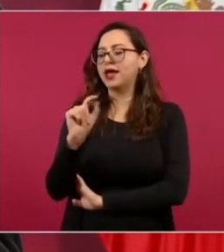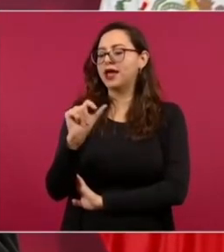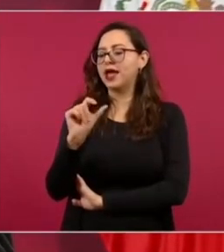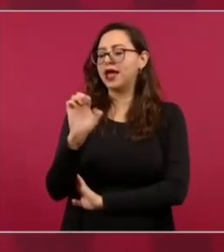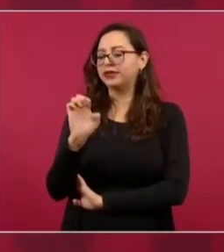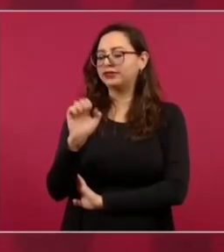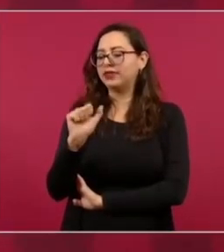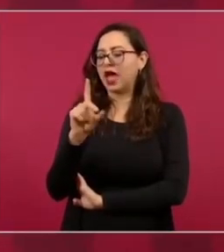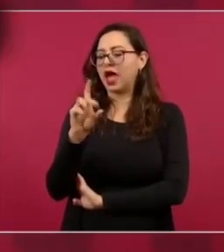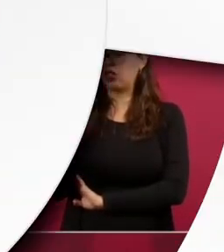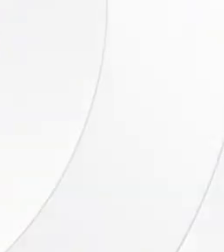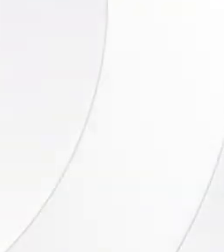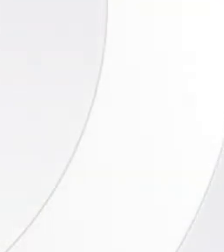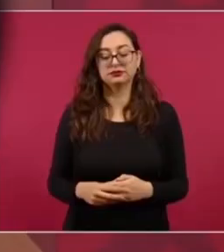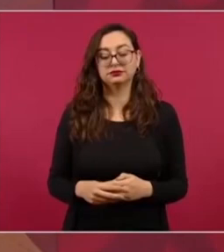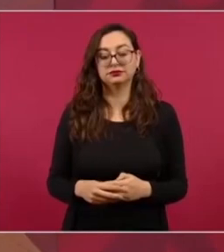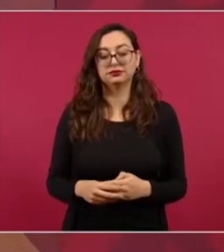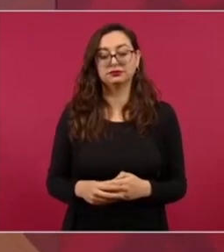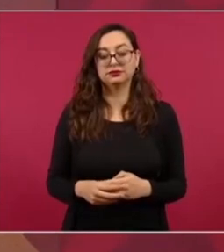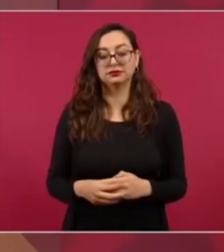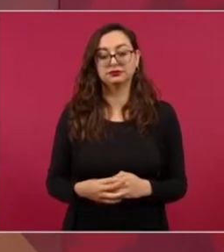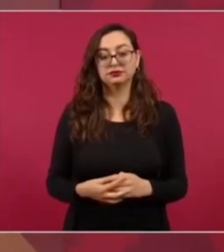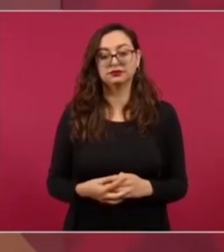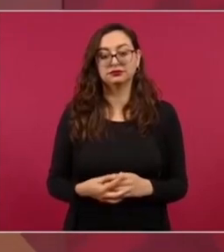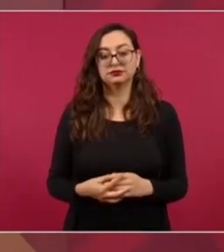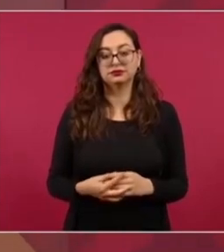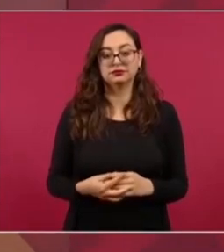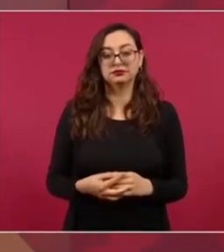copeteado y cuando